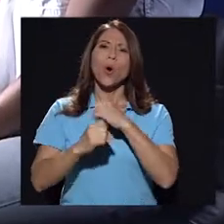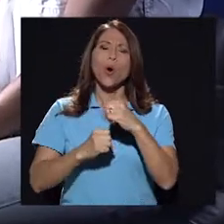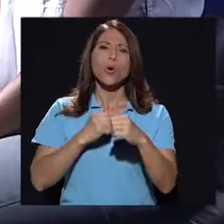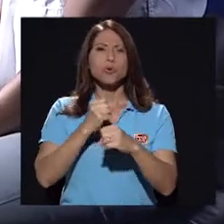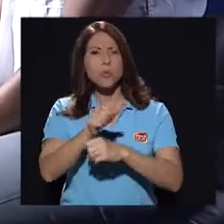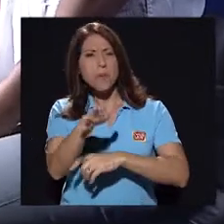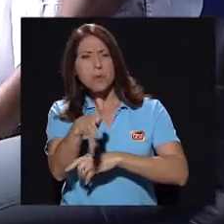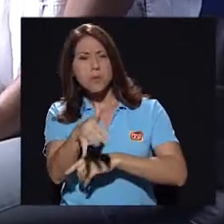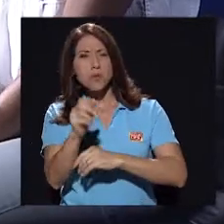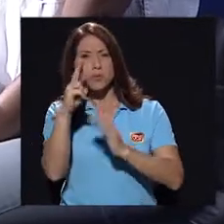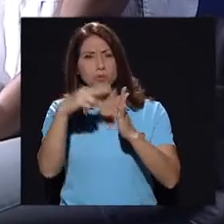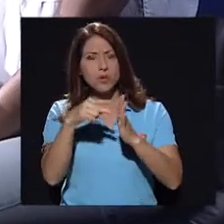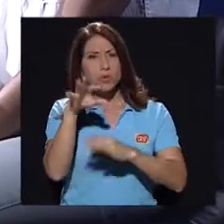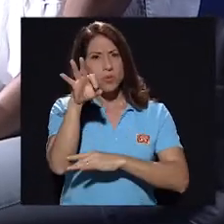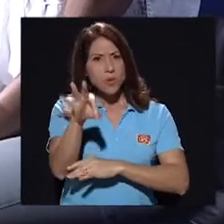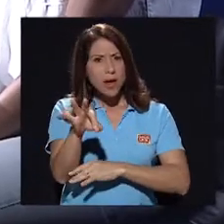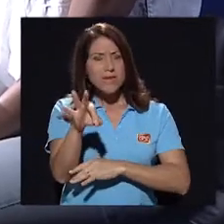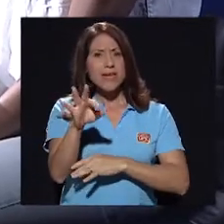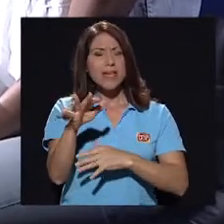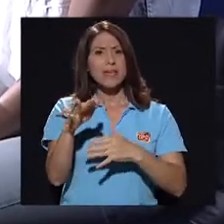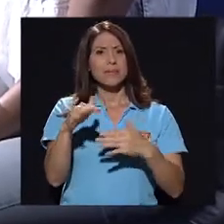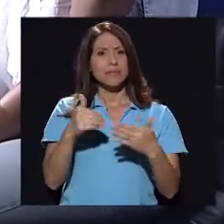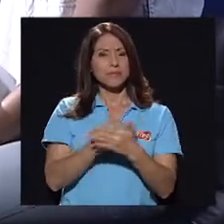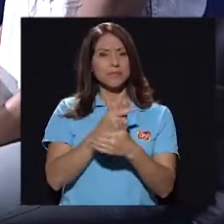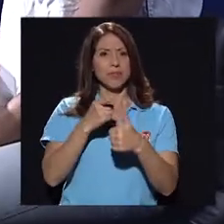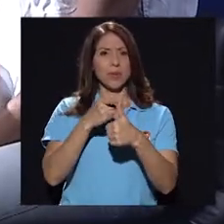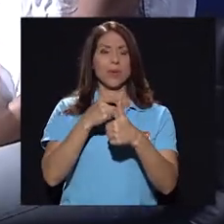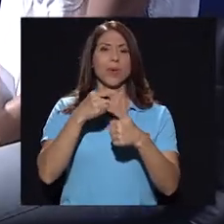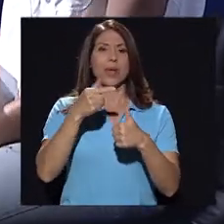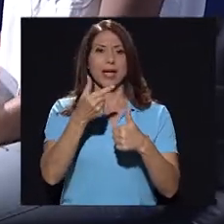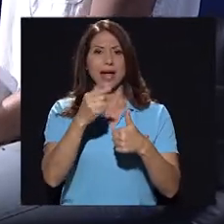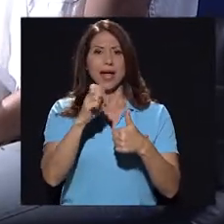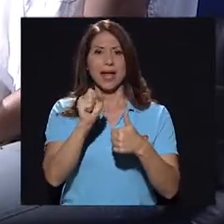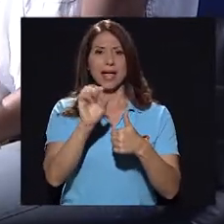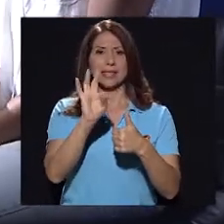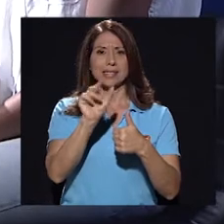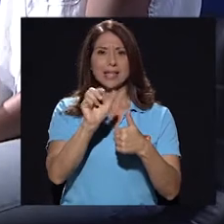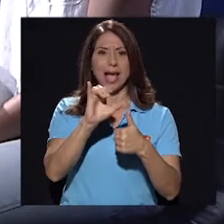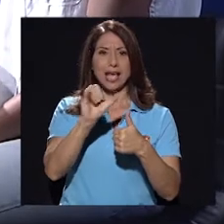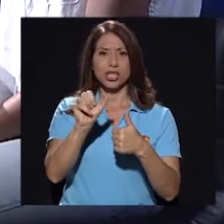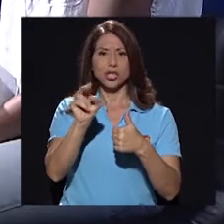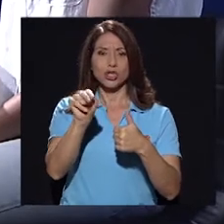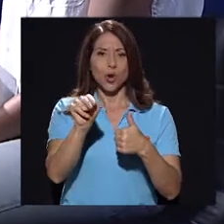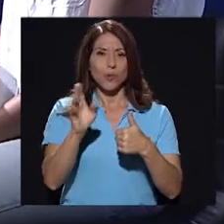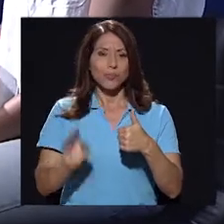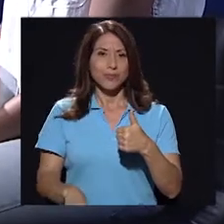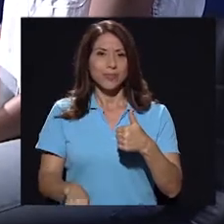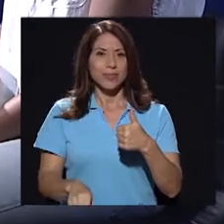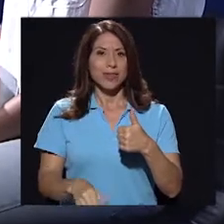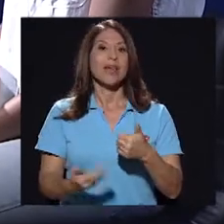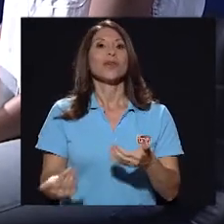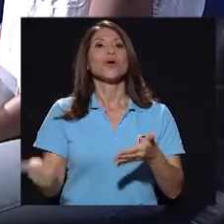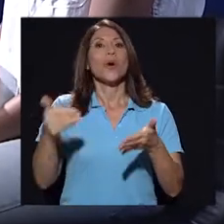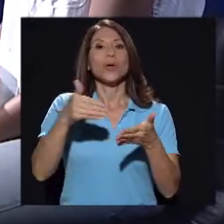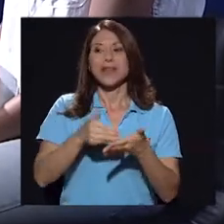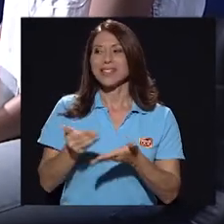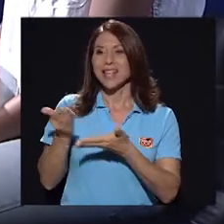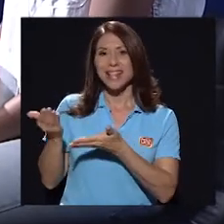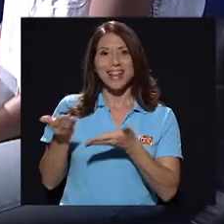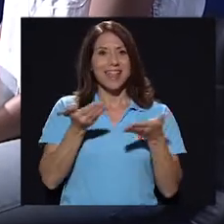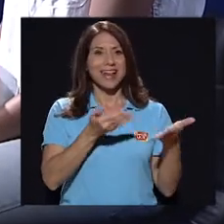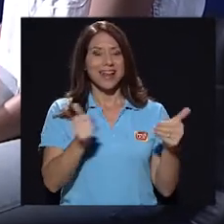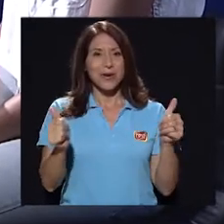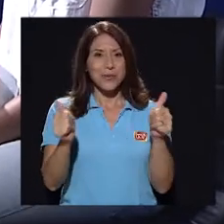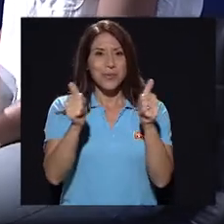años más o menos, 2009 se estrenó Gestación y otra vez Natalia y Adriana